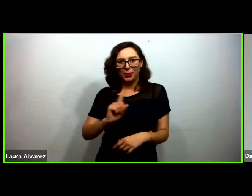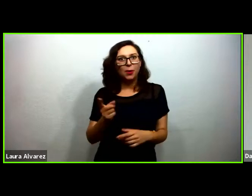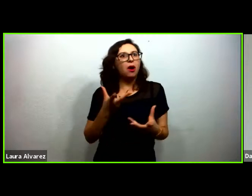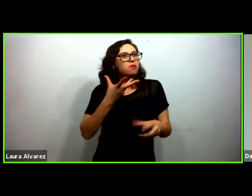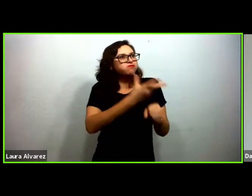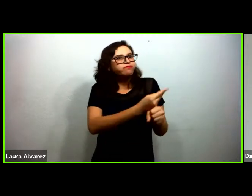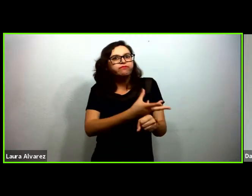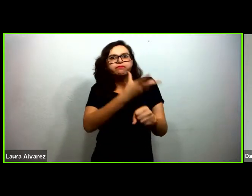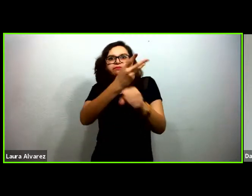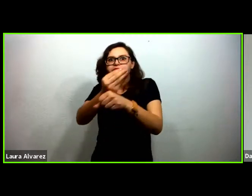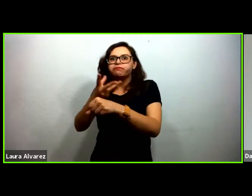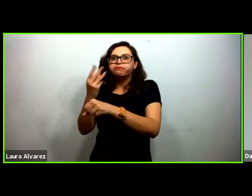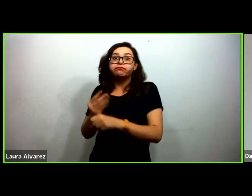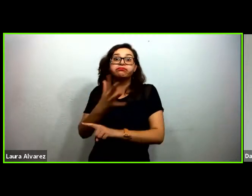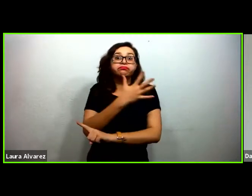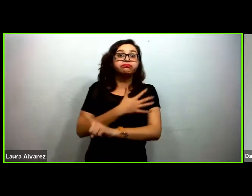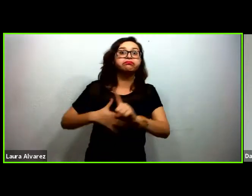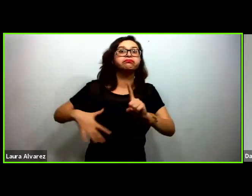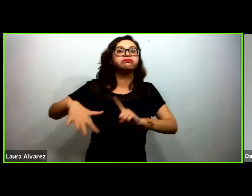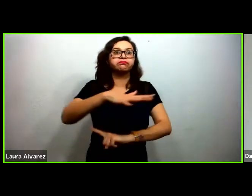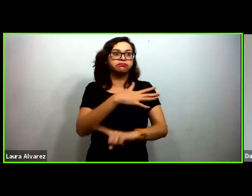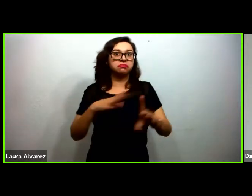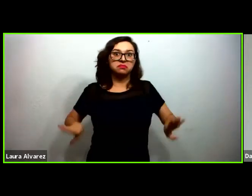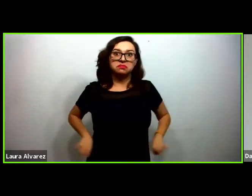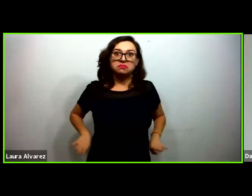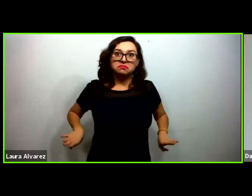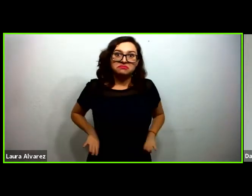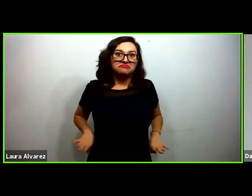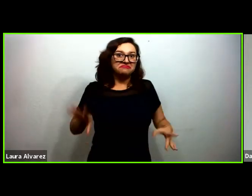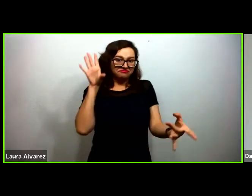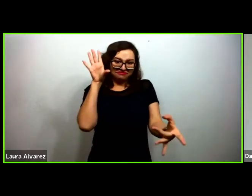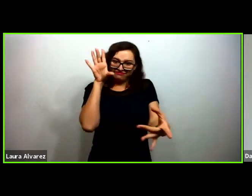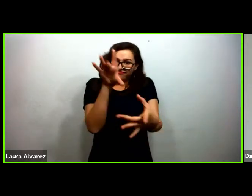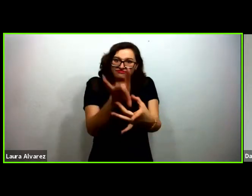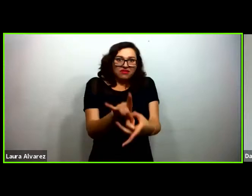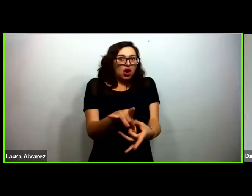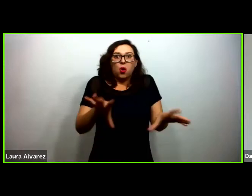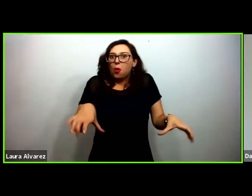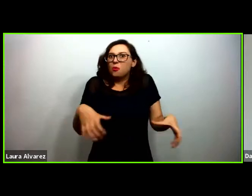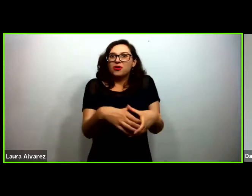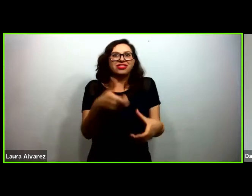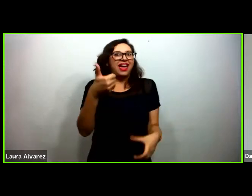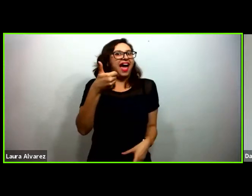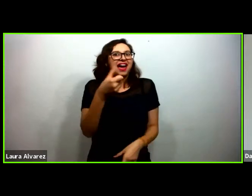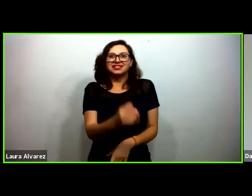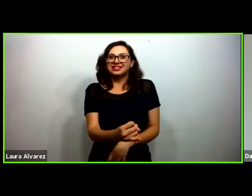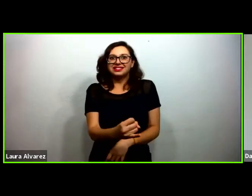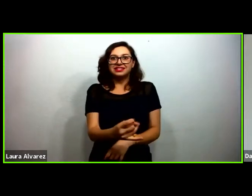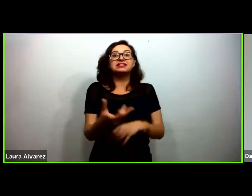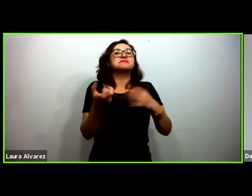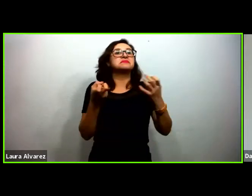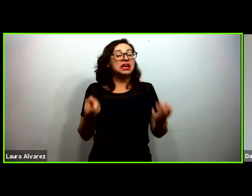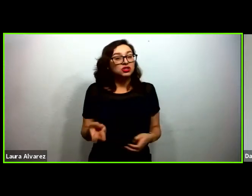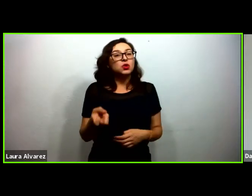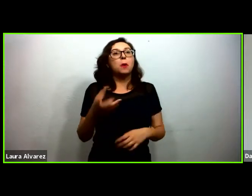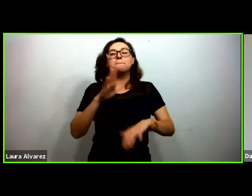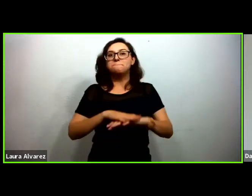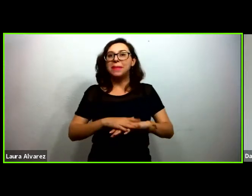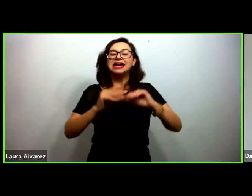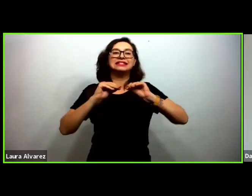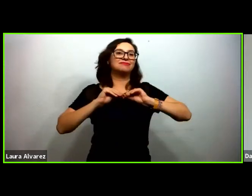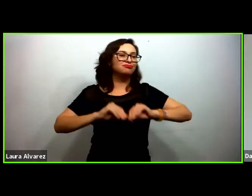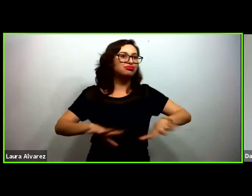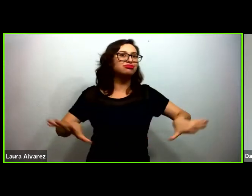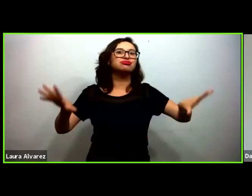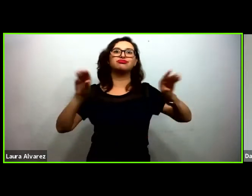contexto de nuestras comunidades y a ese en ese rango tenemos que ampliar precisamente lo